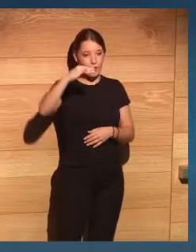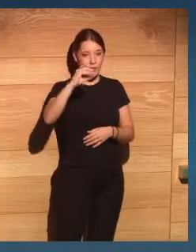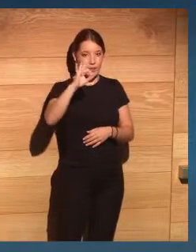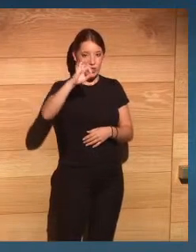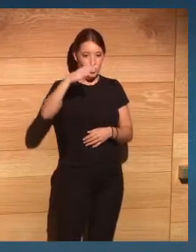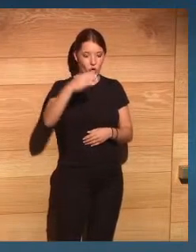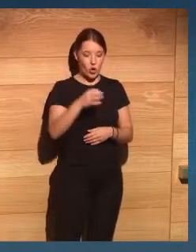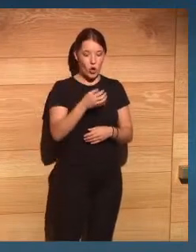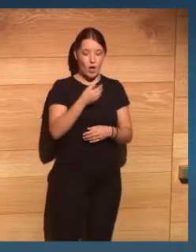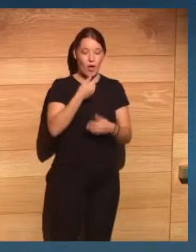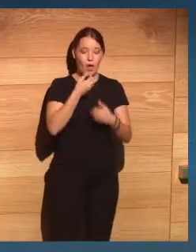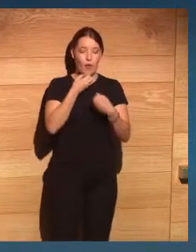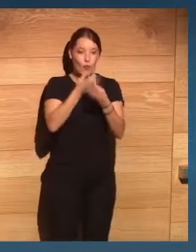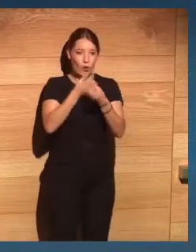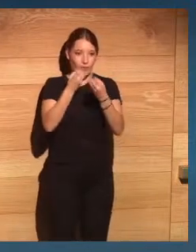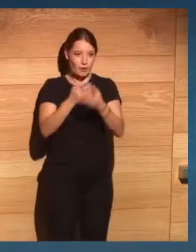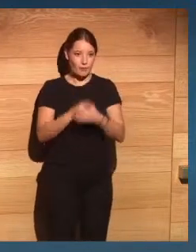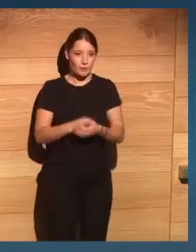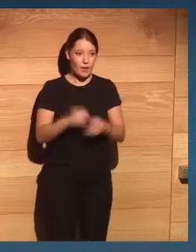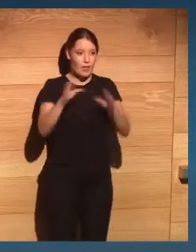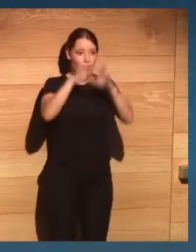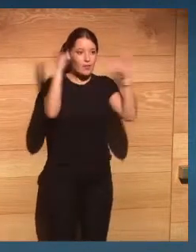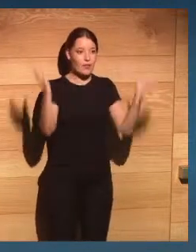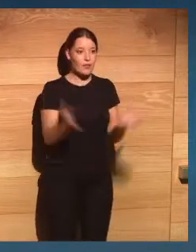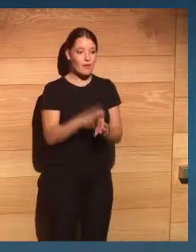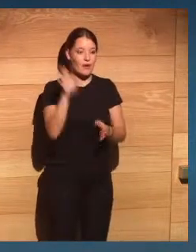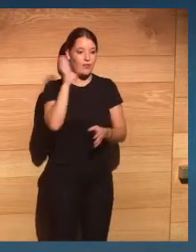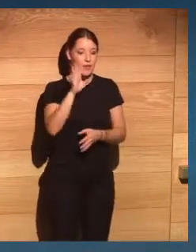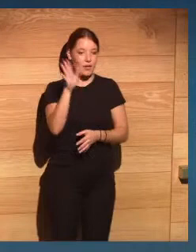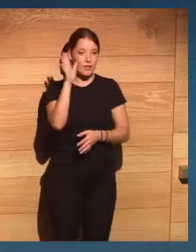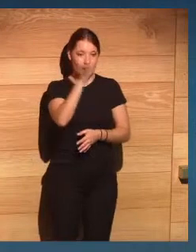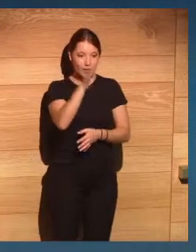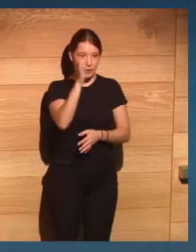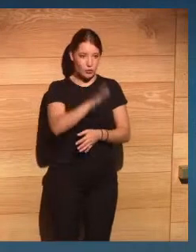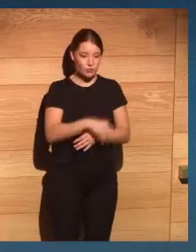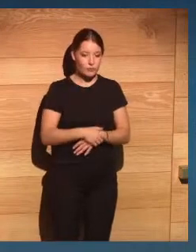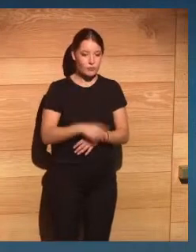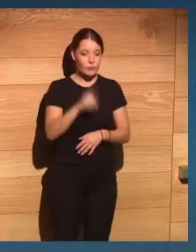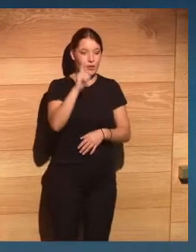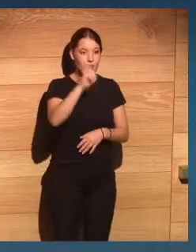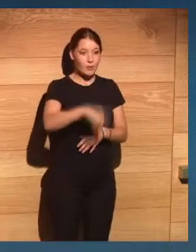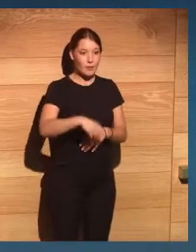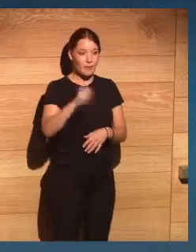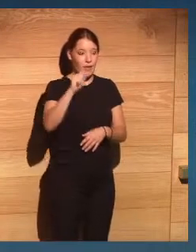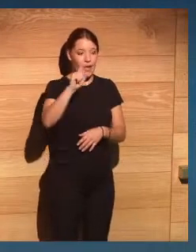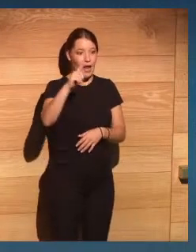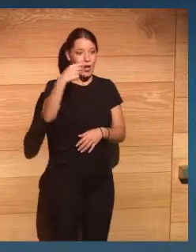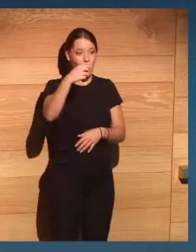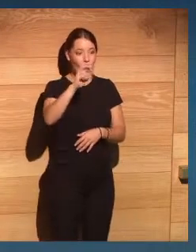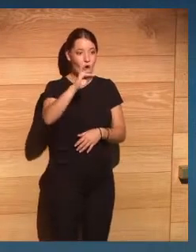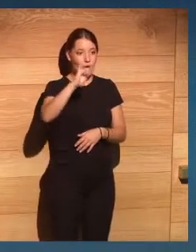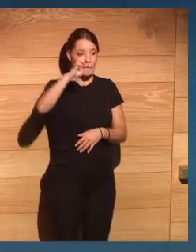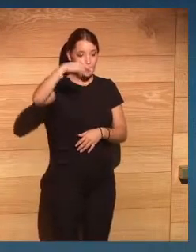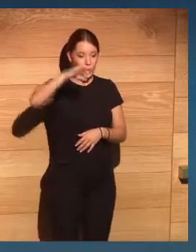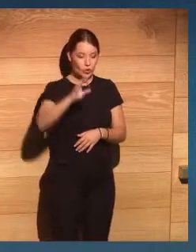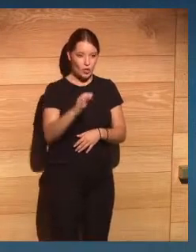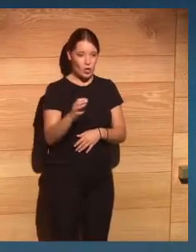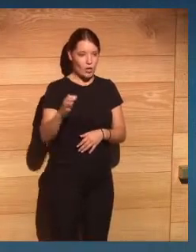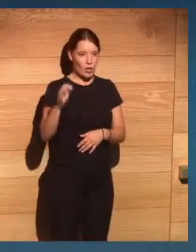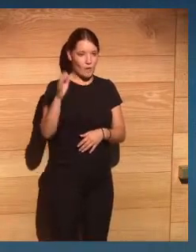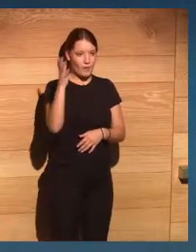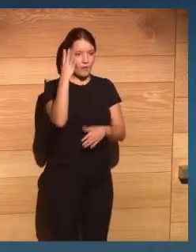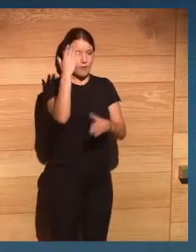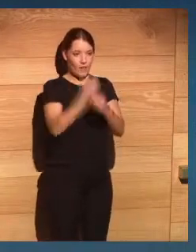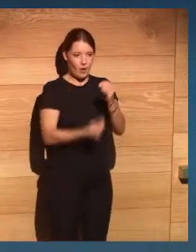ciberdelitos la vulnerabilidad que tienen los sistemas los algoritmos fallidos también una reflexión sobre